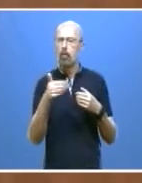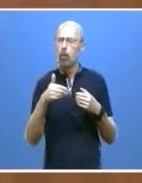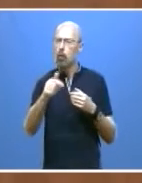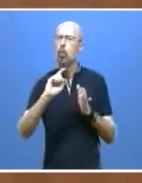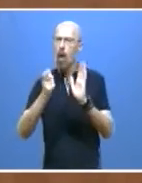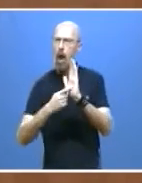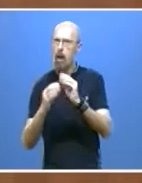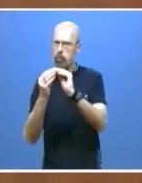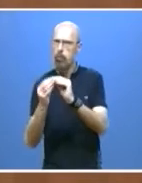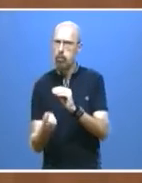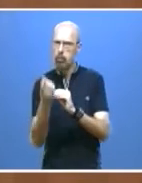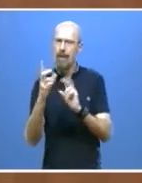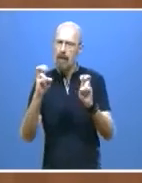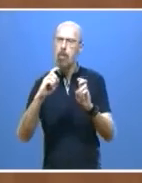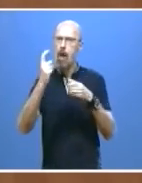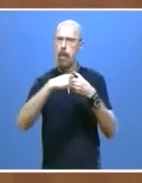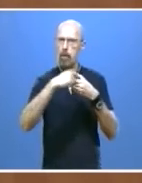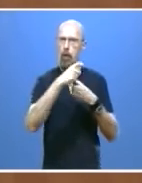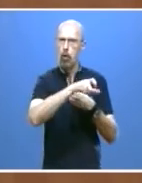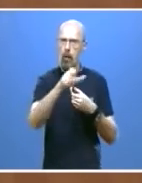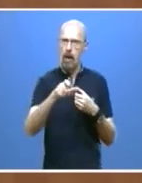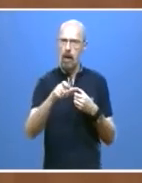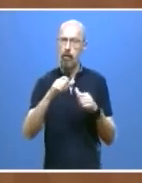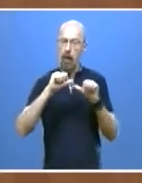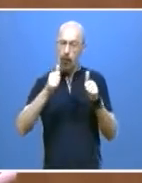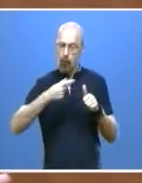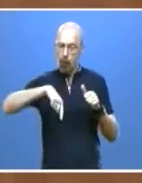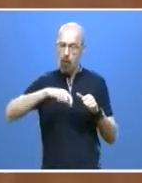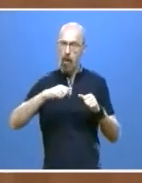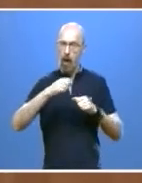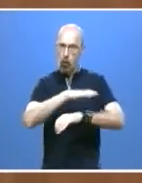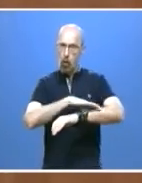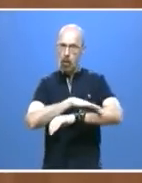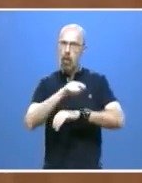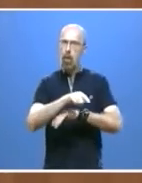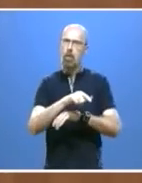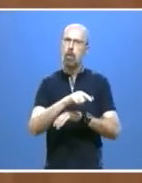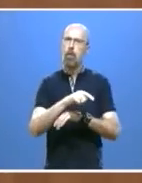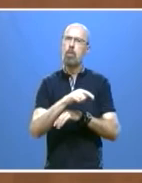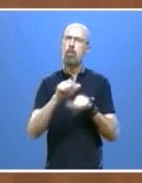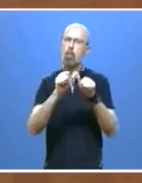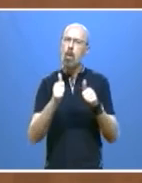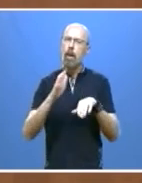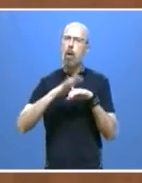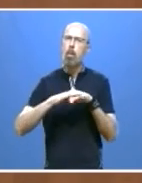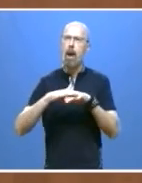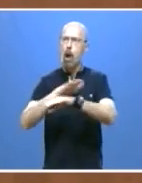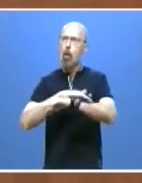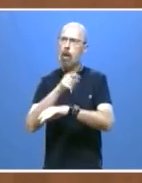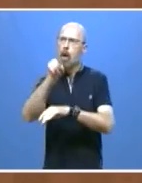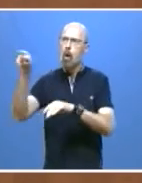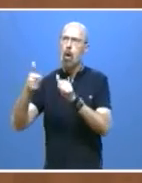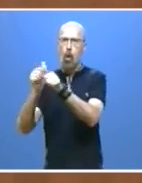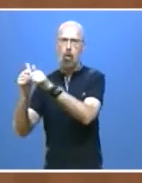en la forma de actuar de los gobiernos y de las administraciones públicas. Y las personas ahora esperan